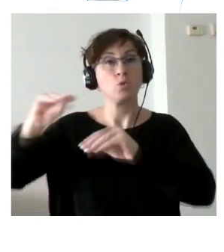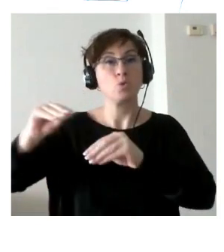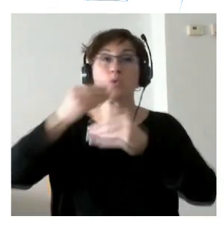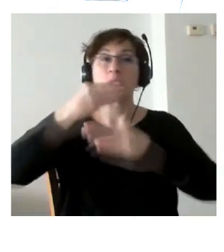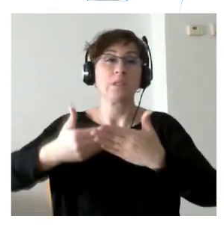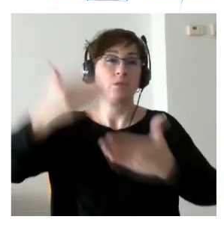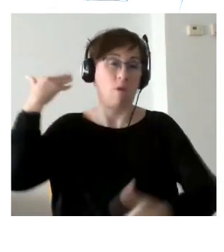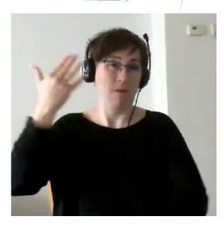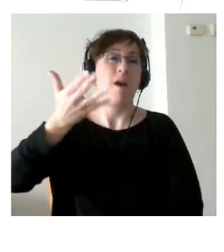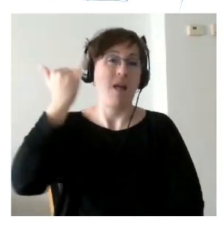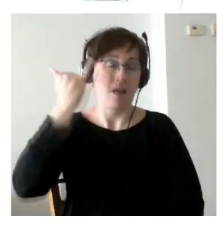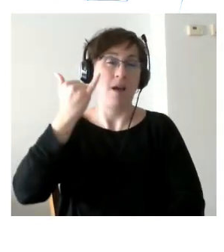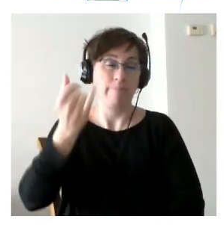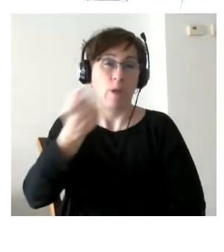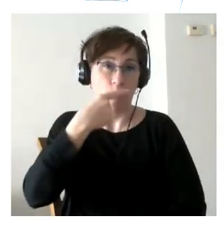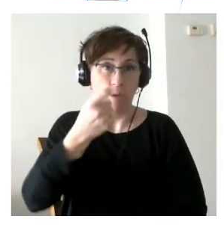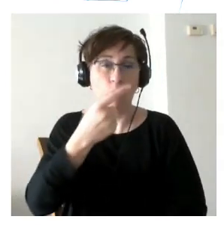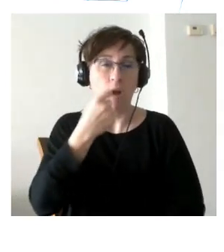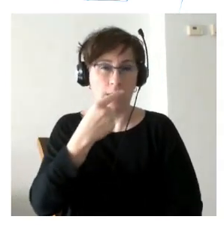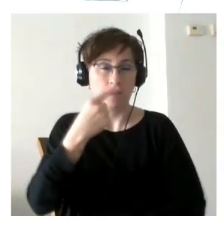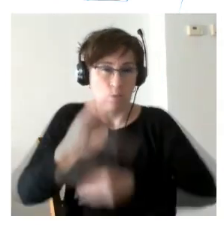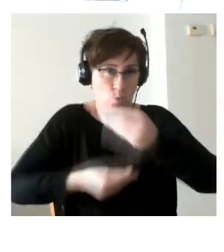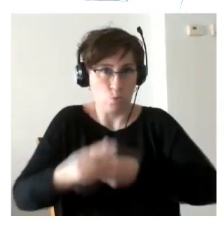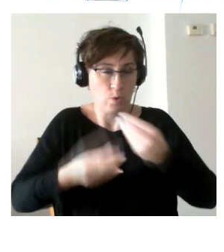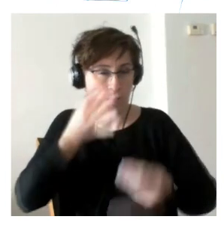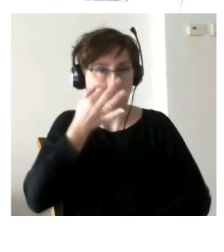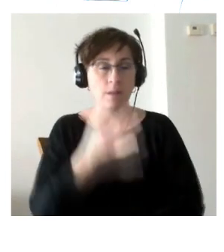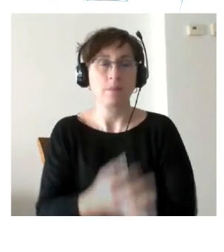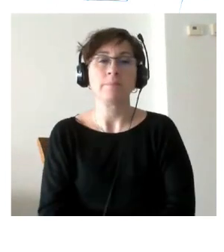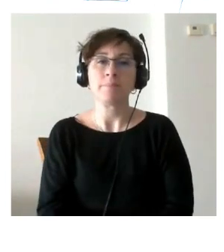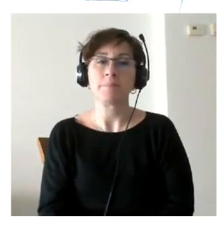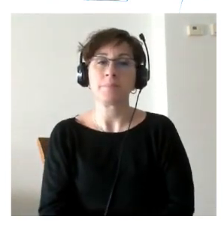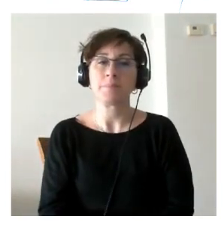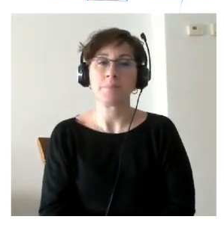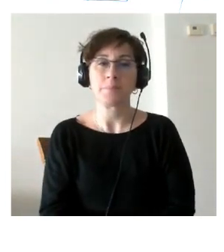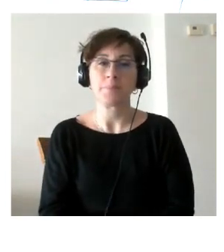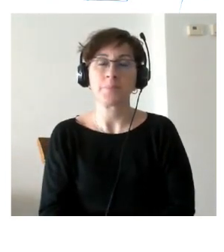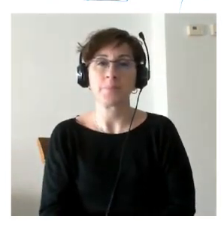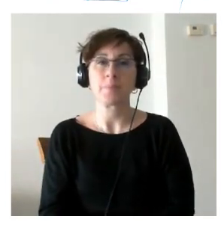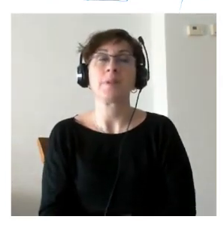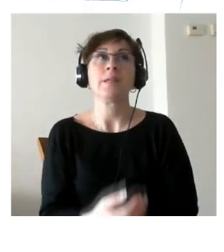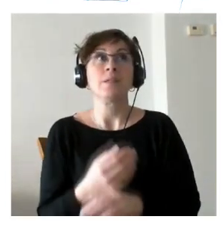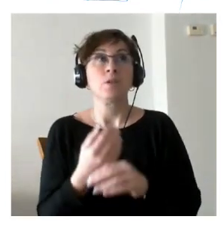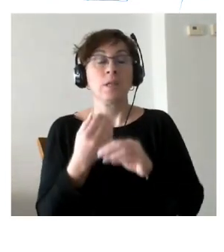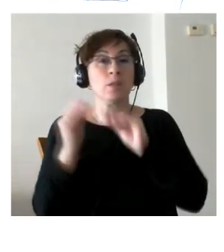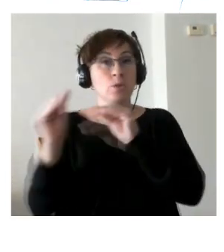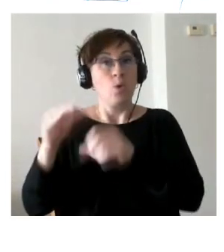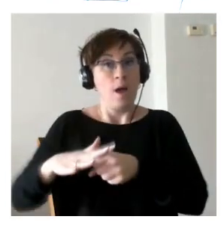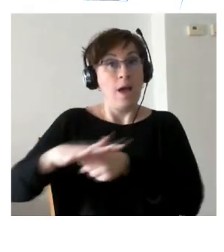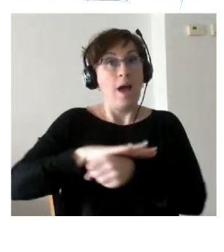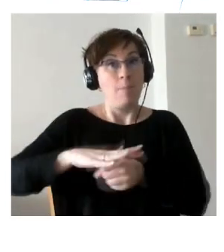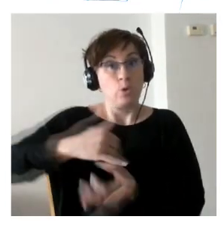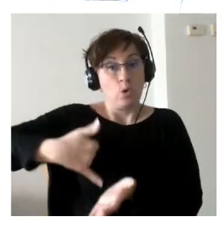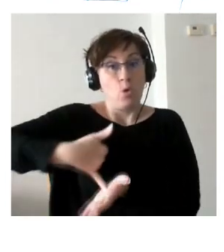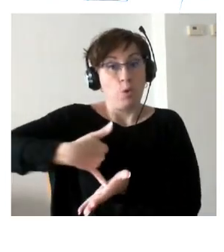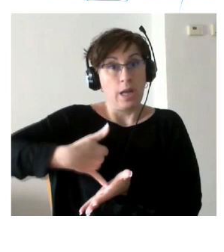estuprofacientes o sustancias psicotrópicas esto indica que el ámbito de vulnerabilidad de las personas que están en prisión